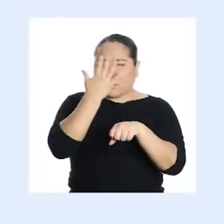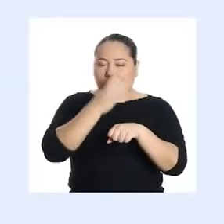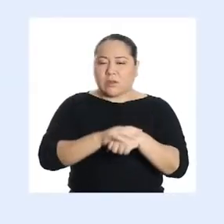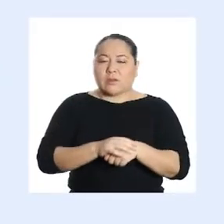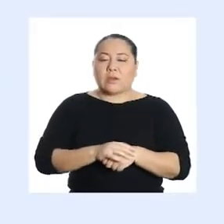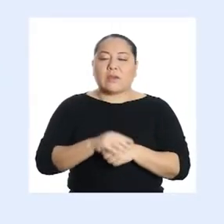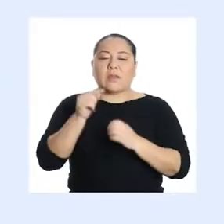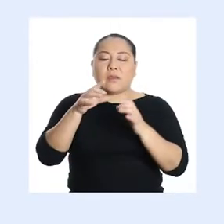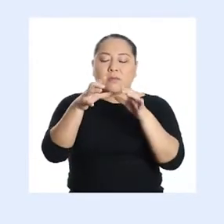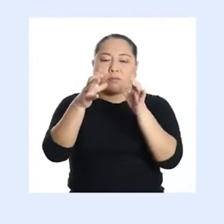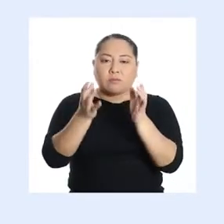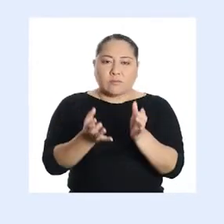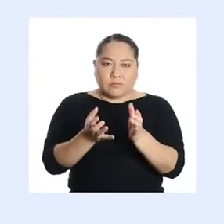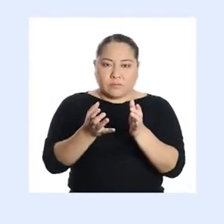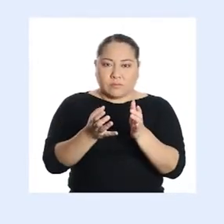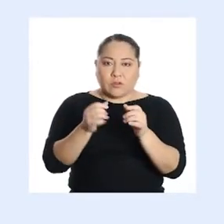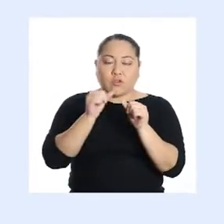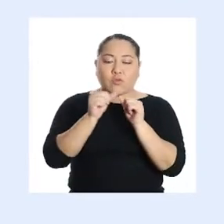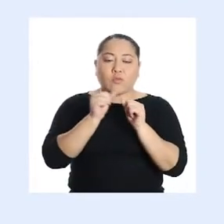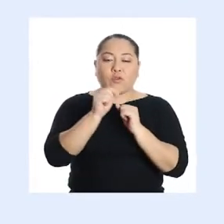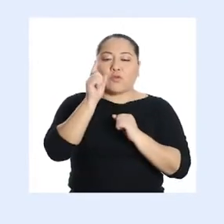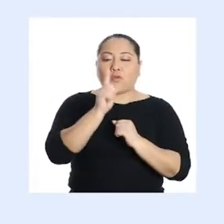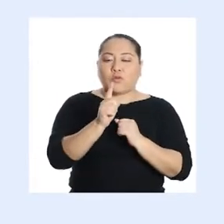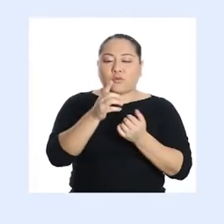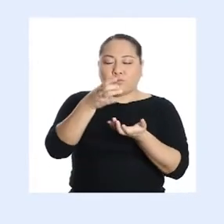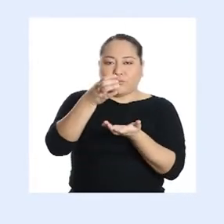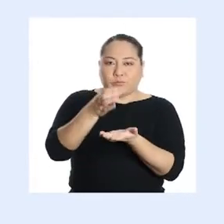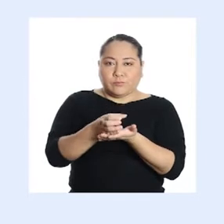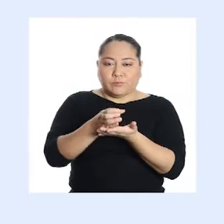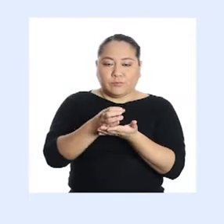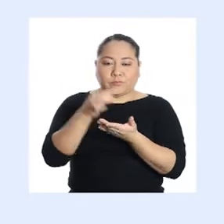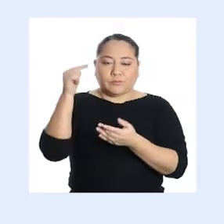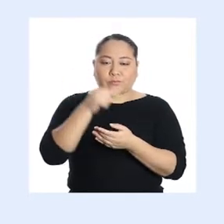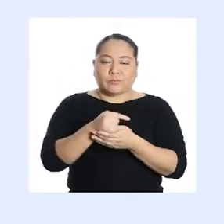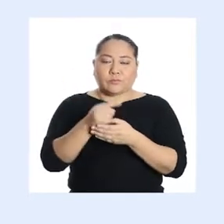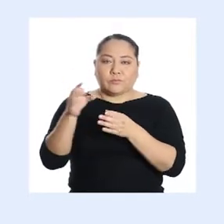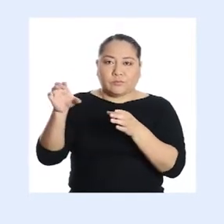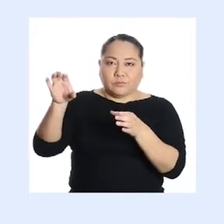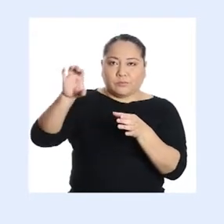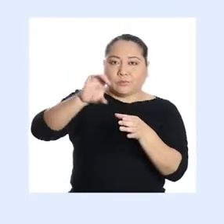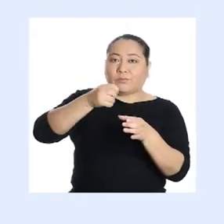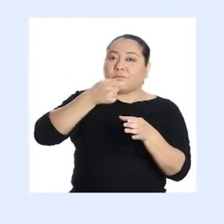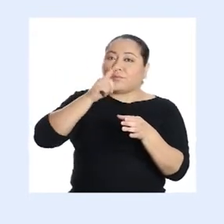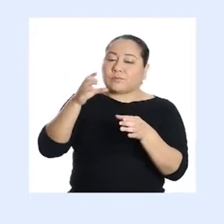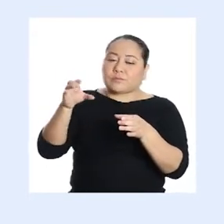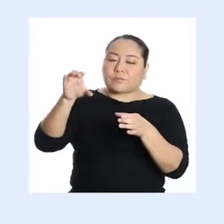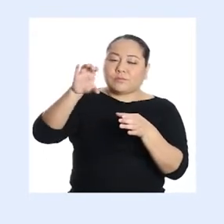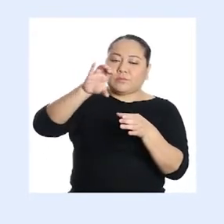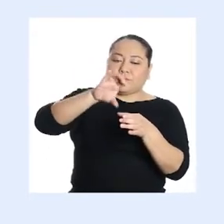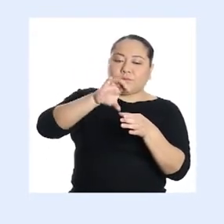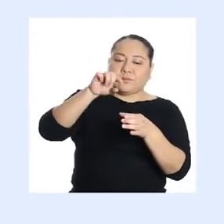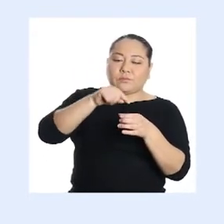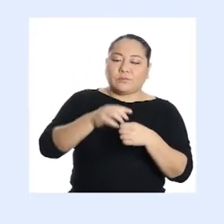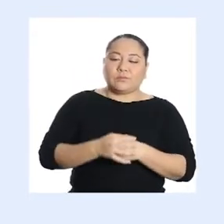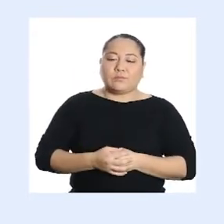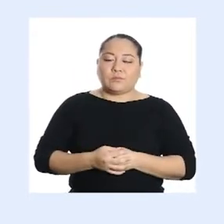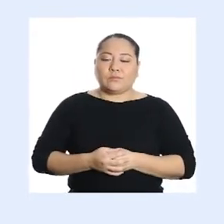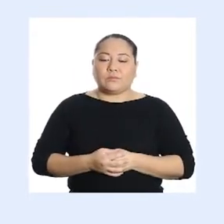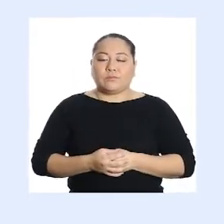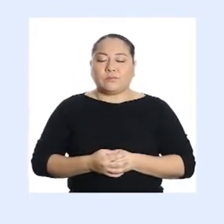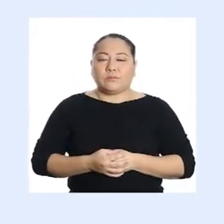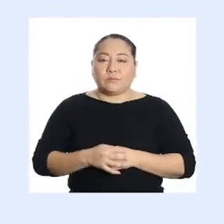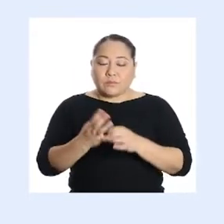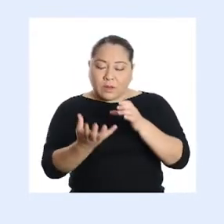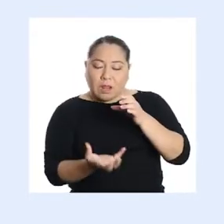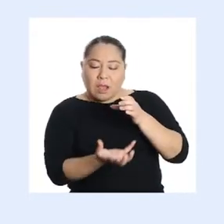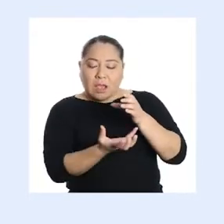Tenemos el envase número uno, que es el que recibe el agua filtrada. En